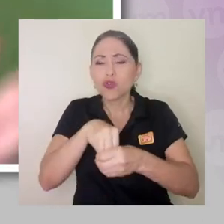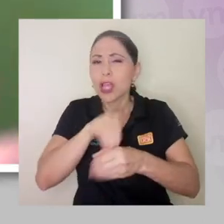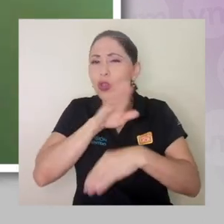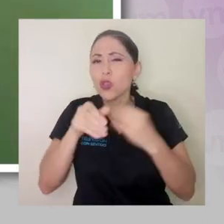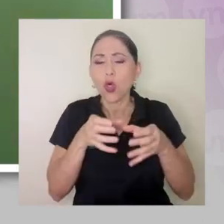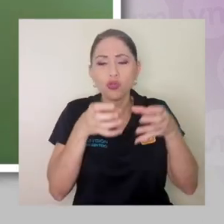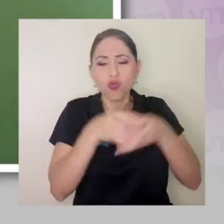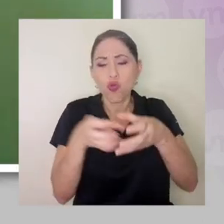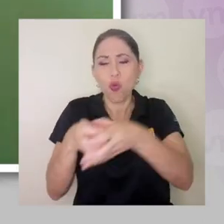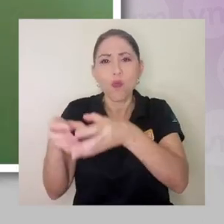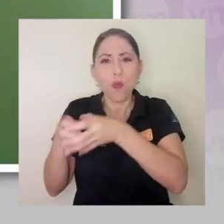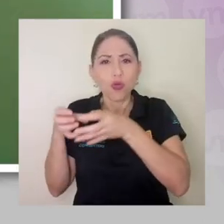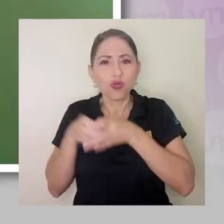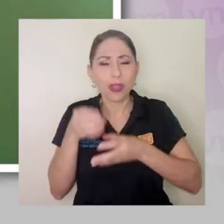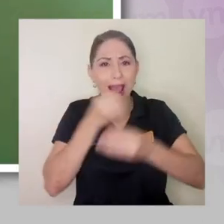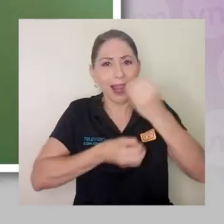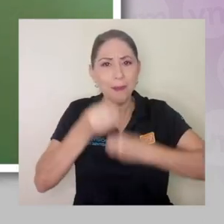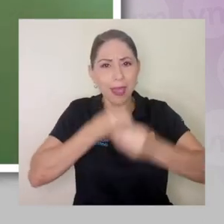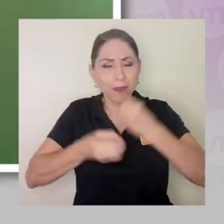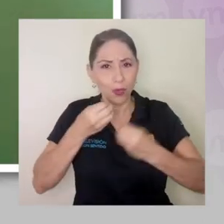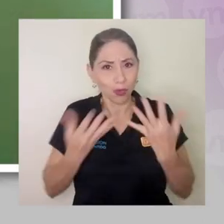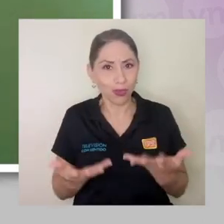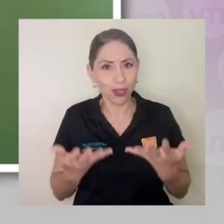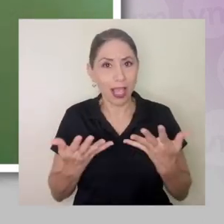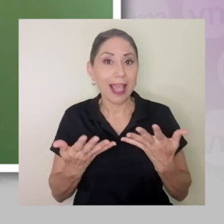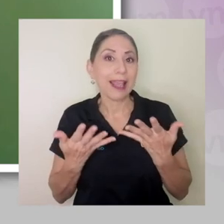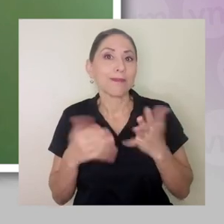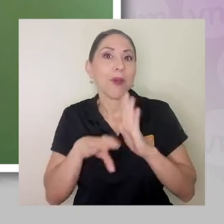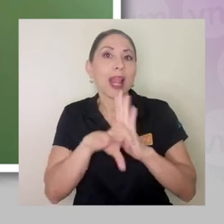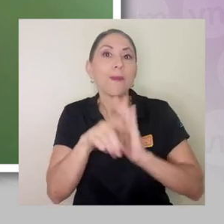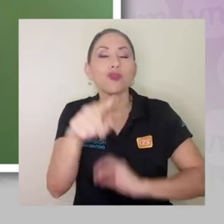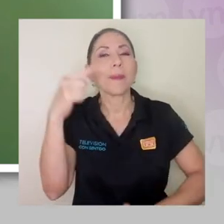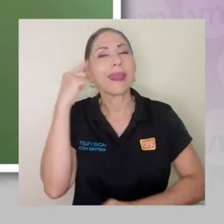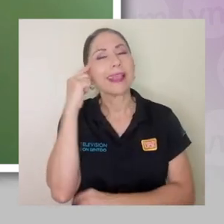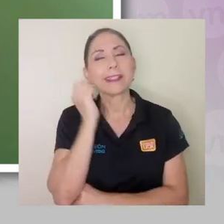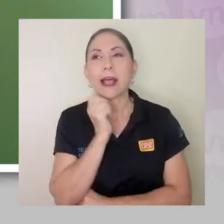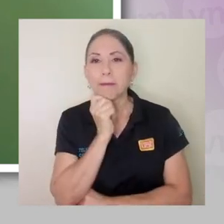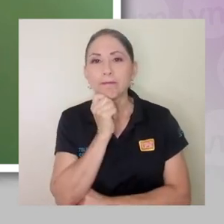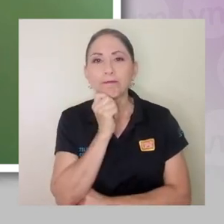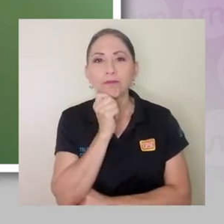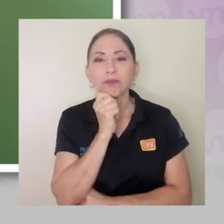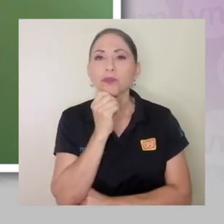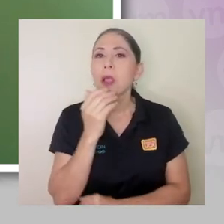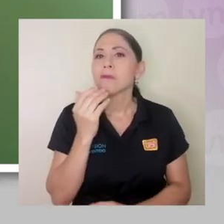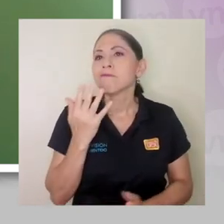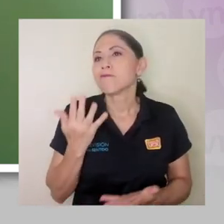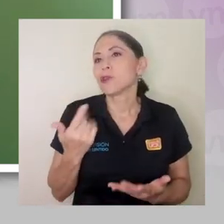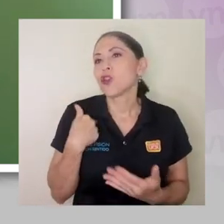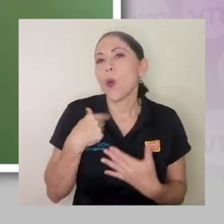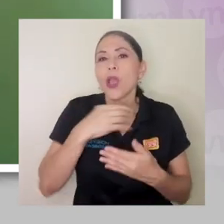incluyendo todos los grupos de alimentos que hay que incluir. Entonces, ya usted piensa, bueno, tal vez voy a hacer